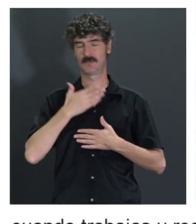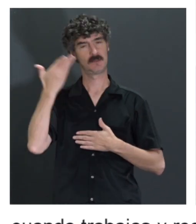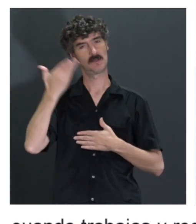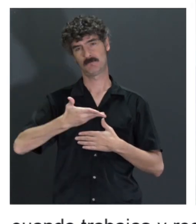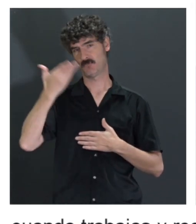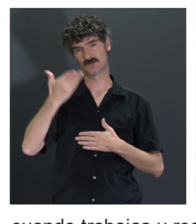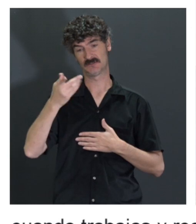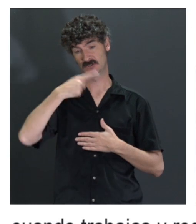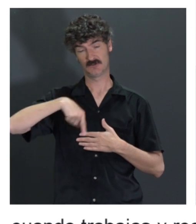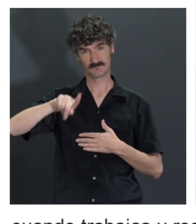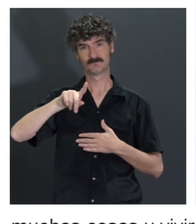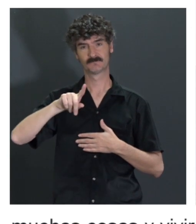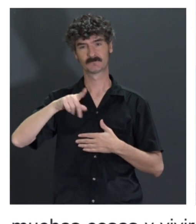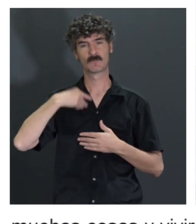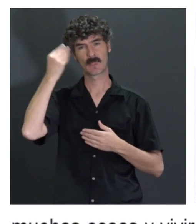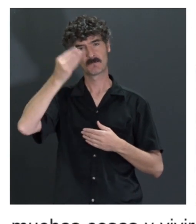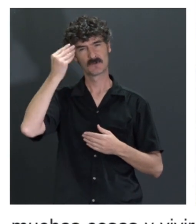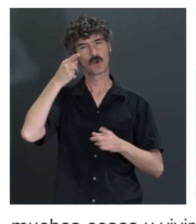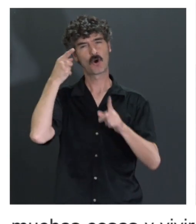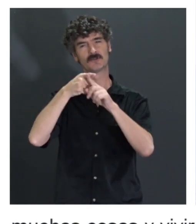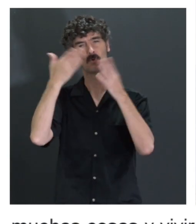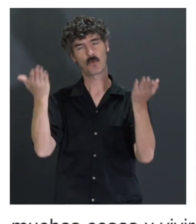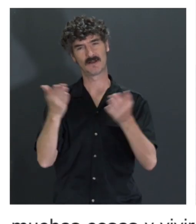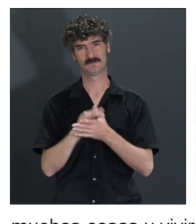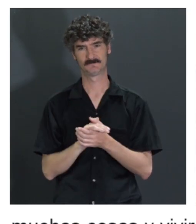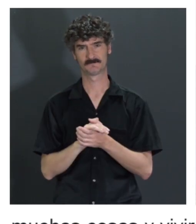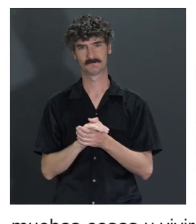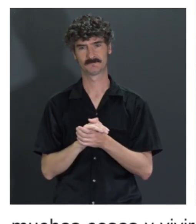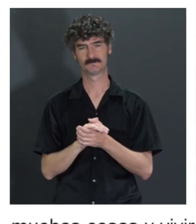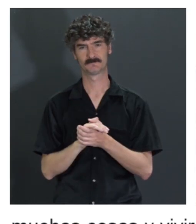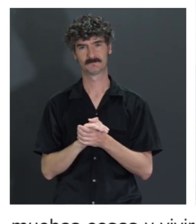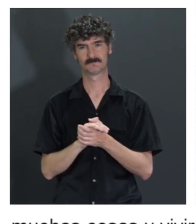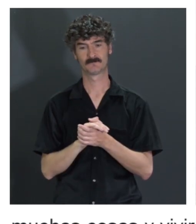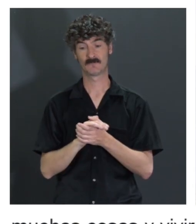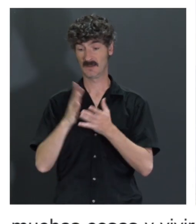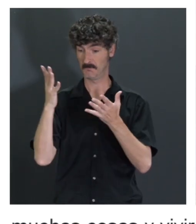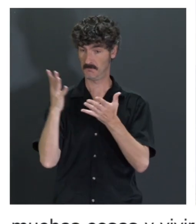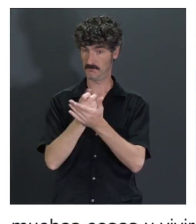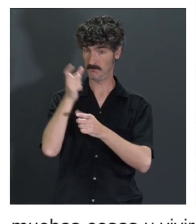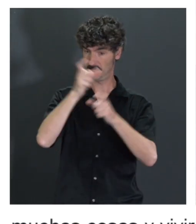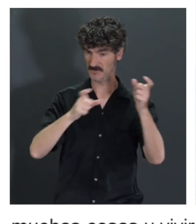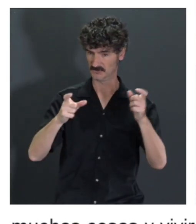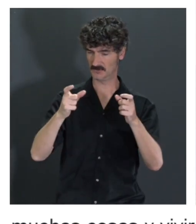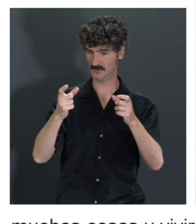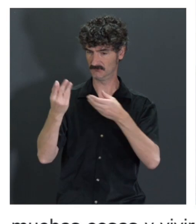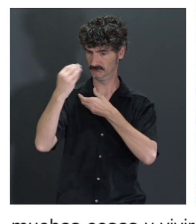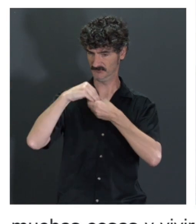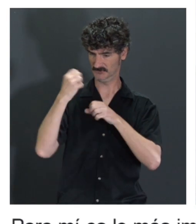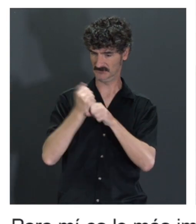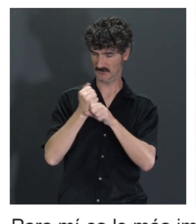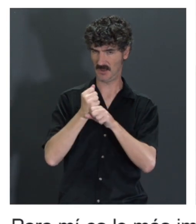importante y por eso yo creo que mi objetivo también por todas las personas con discapacidad que han trabajado conmigo he visto sus